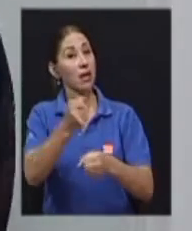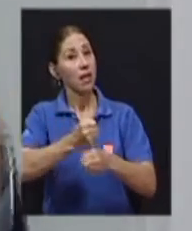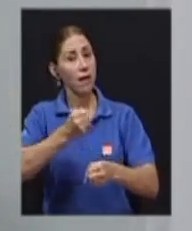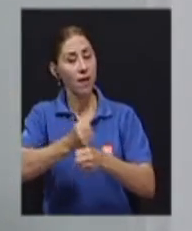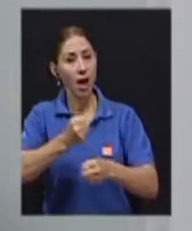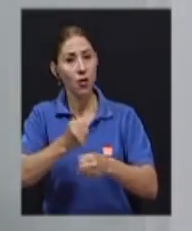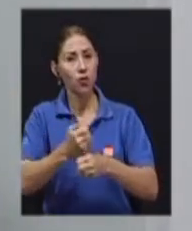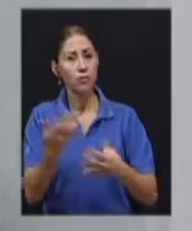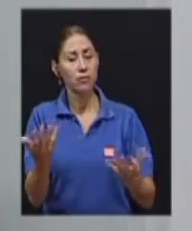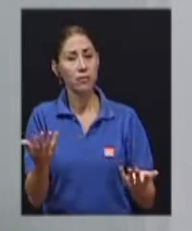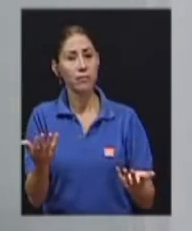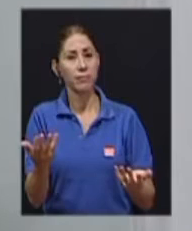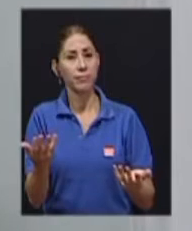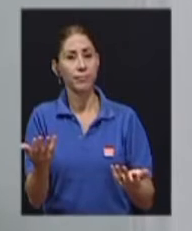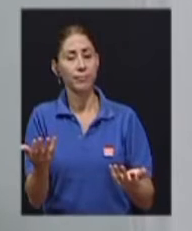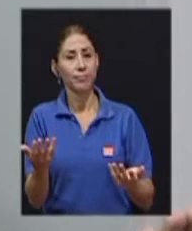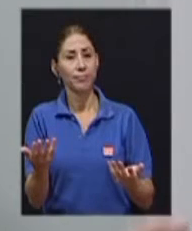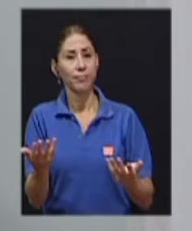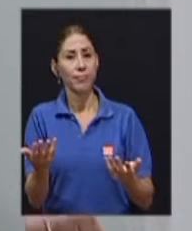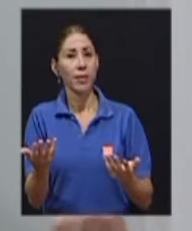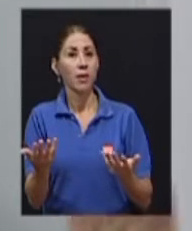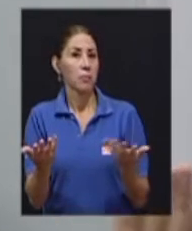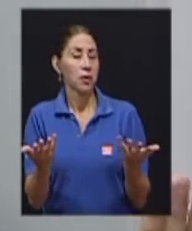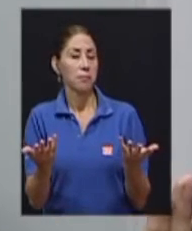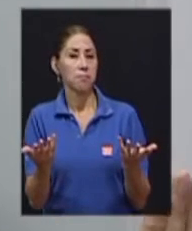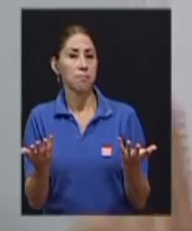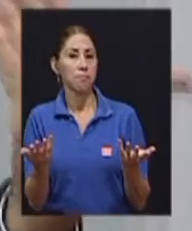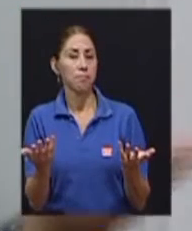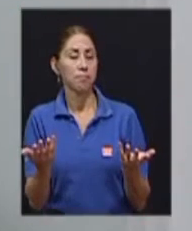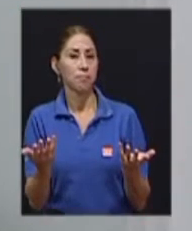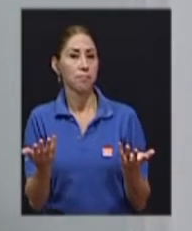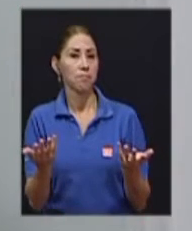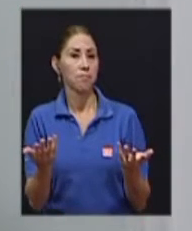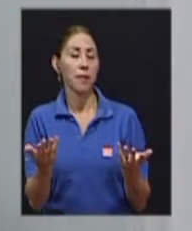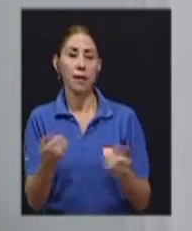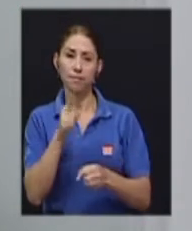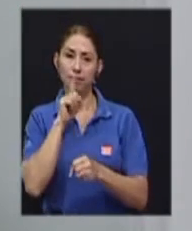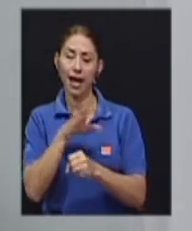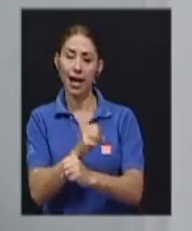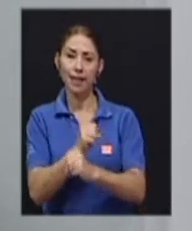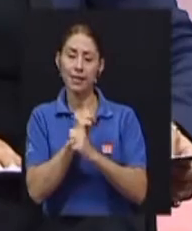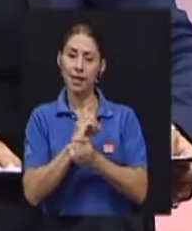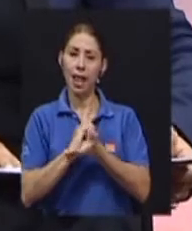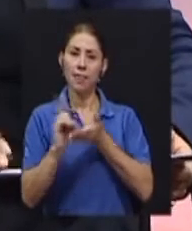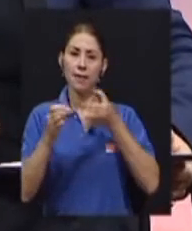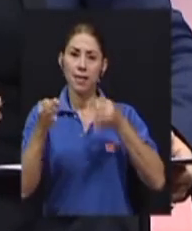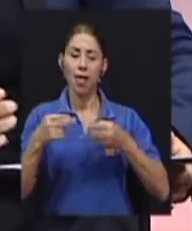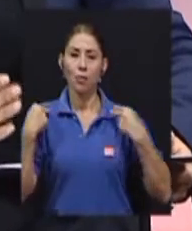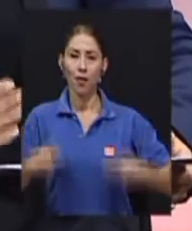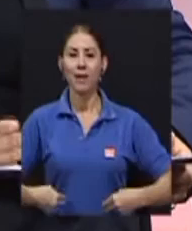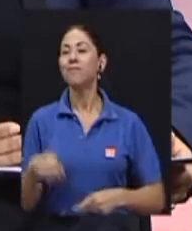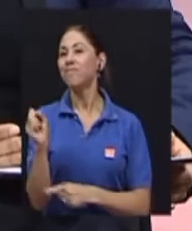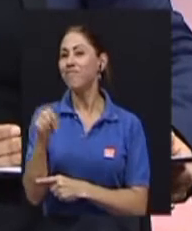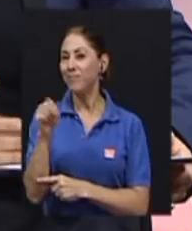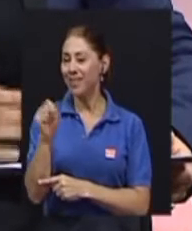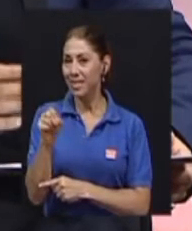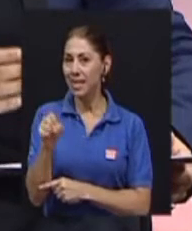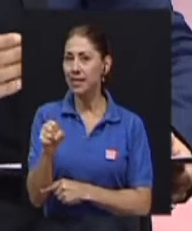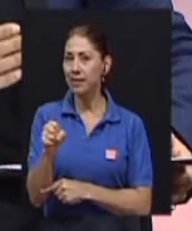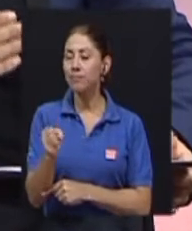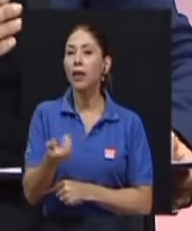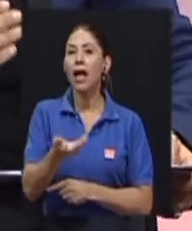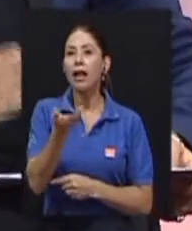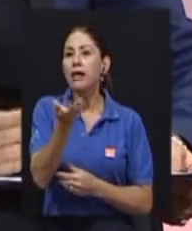garantiza la dignidad humana. Así es, las herramientas,